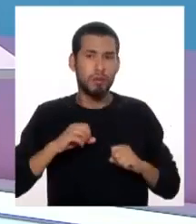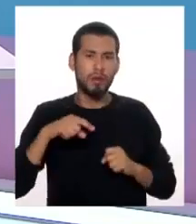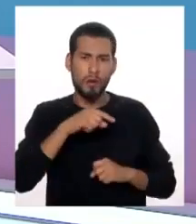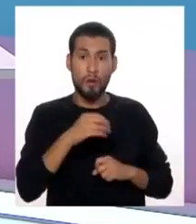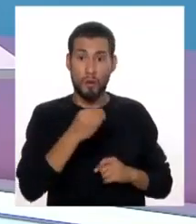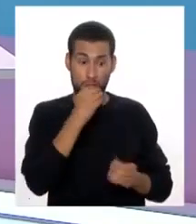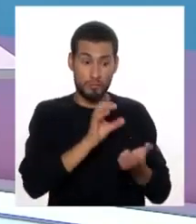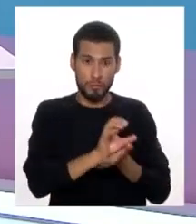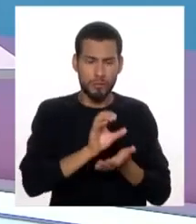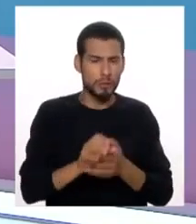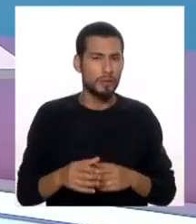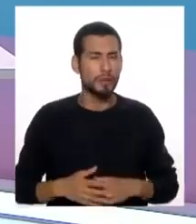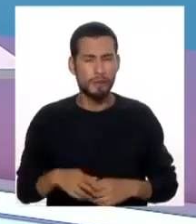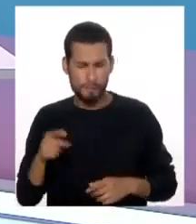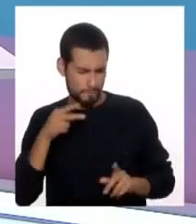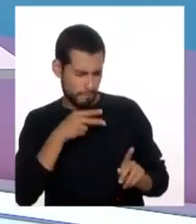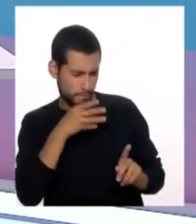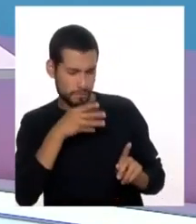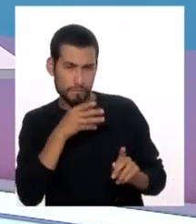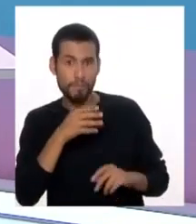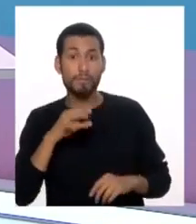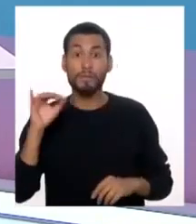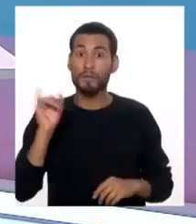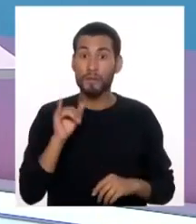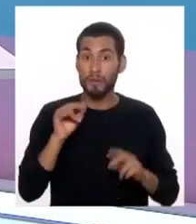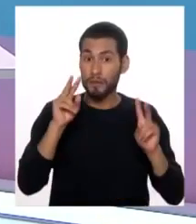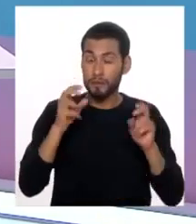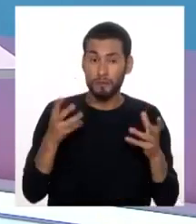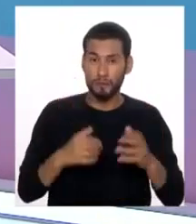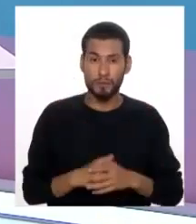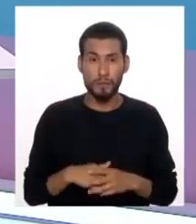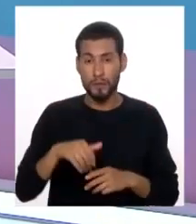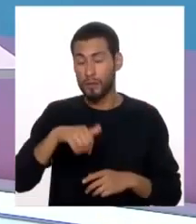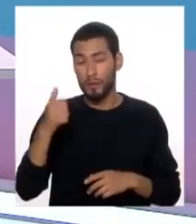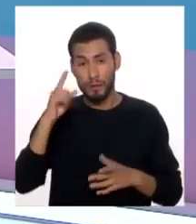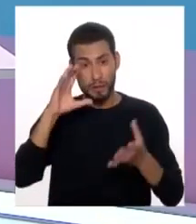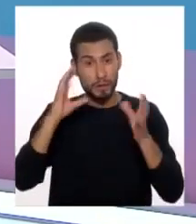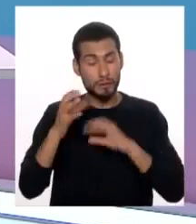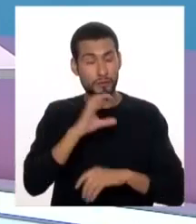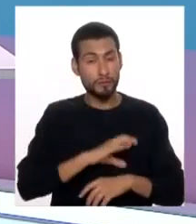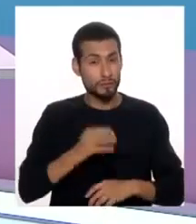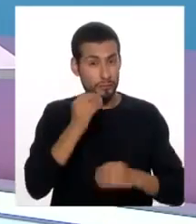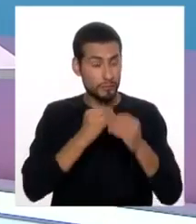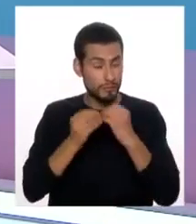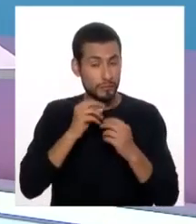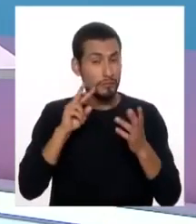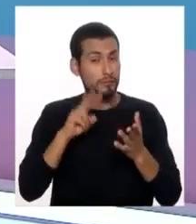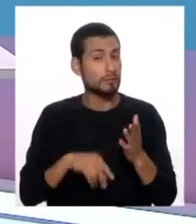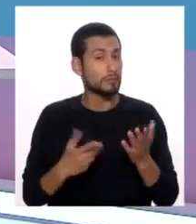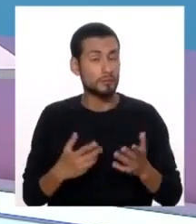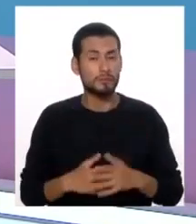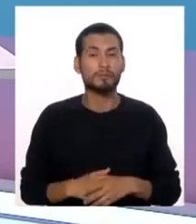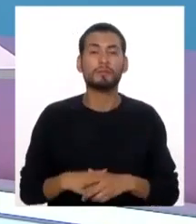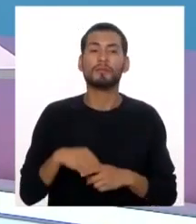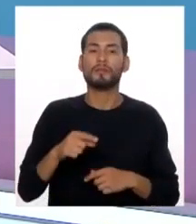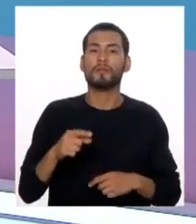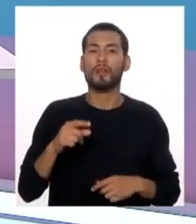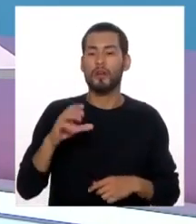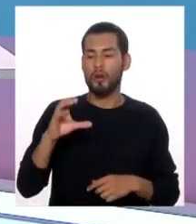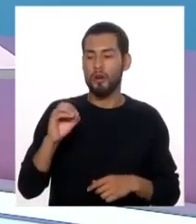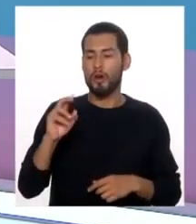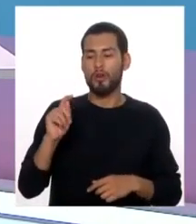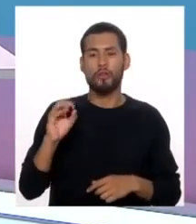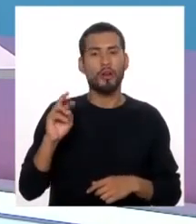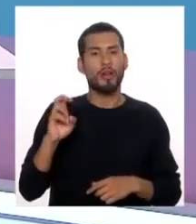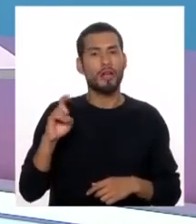alimentaria, y punto importante, si hablamos de otro trastorno, la conducta alimentaria, tienes la ortorexia,